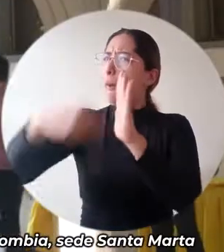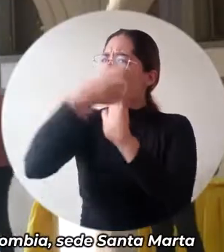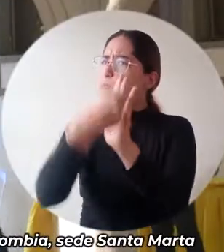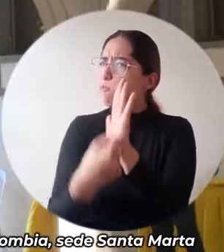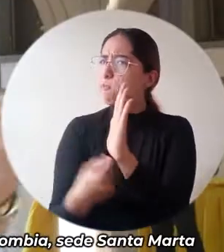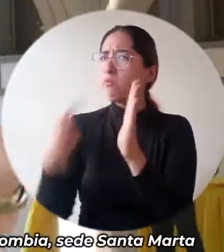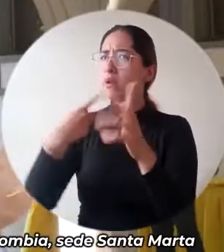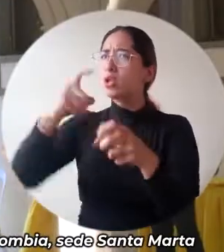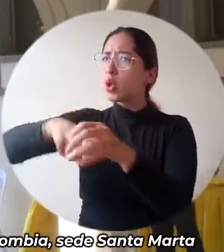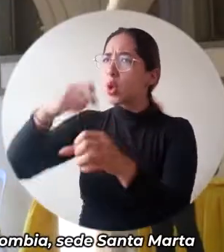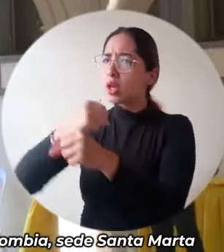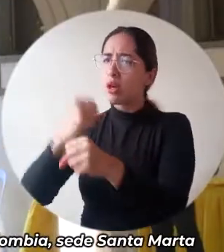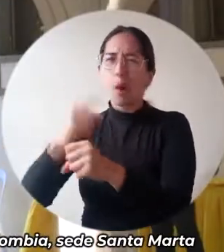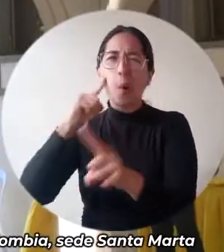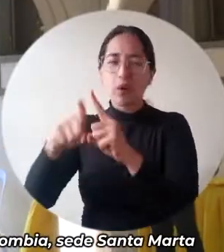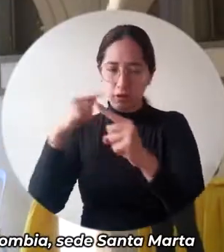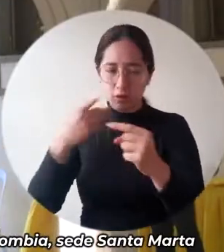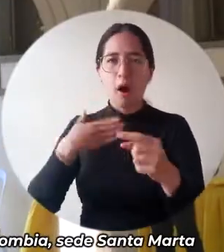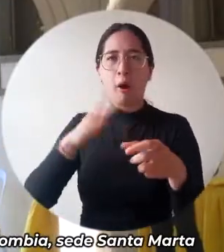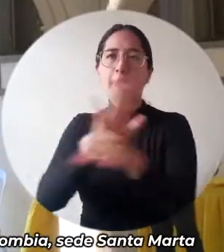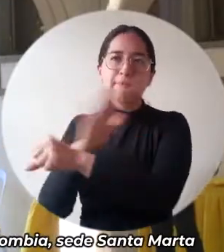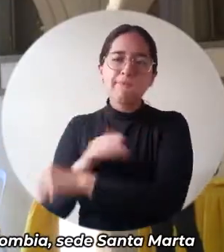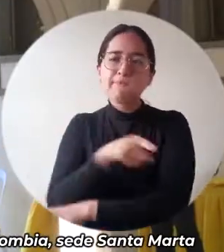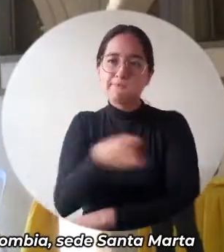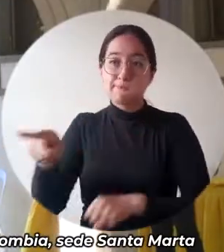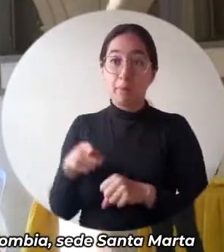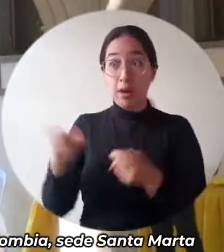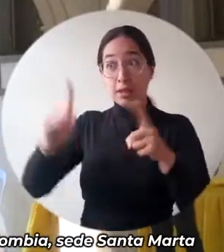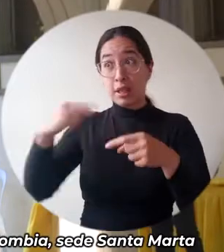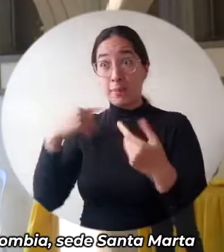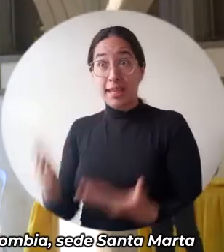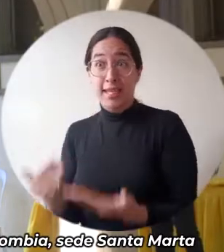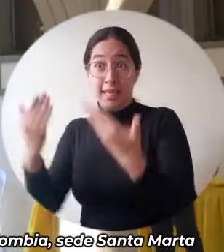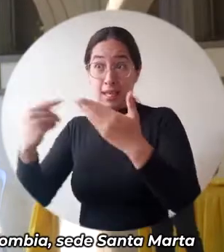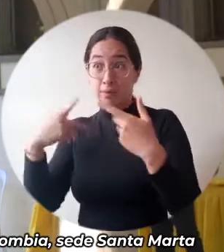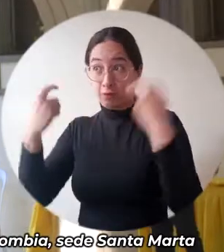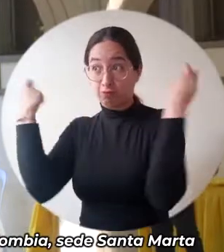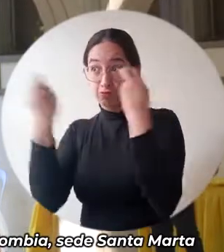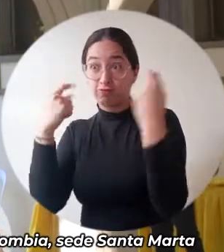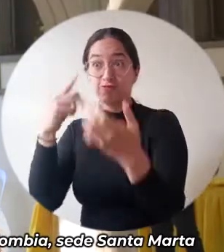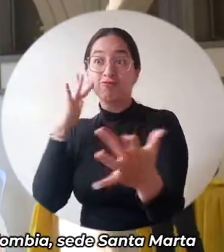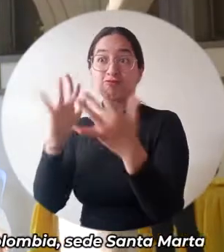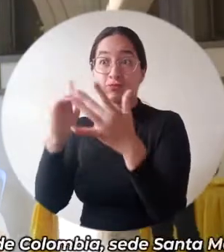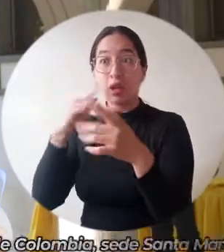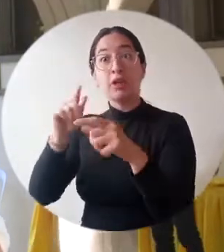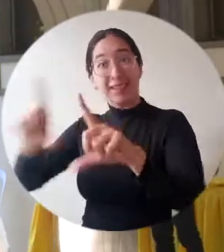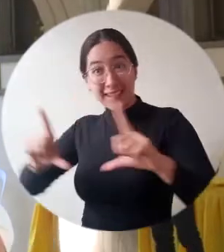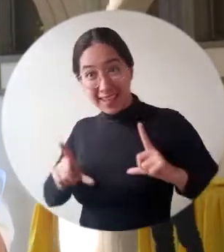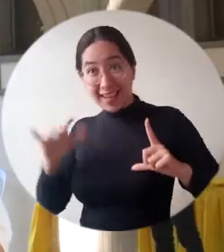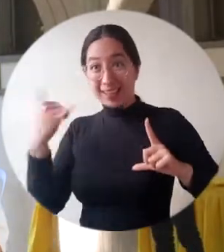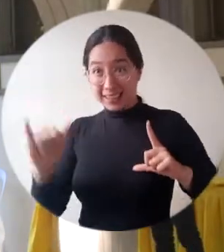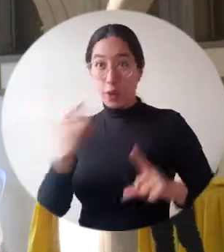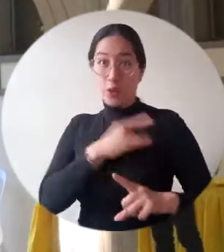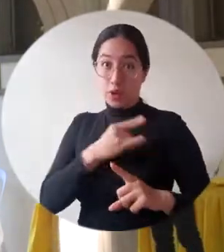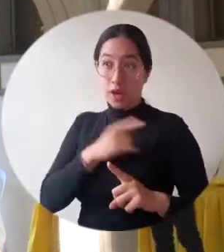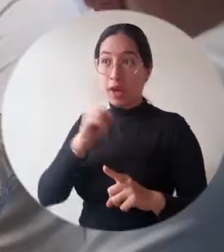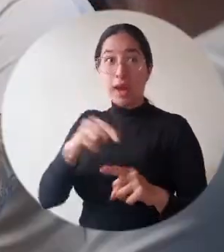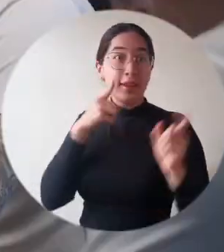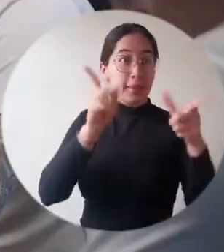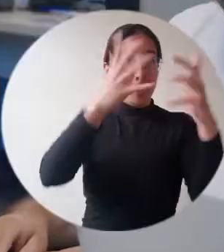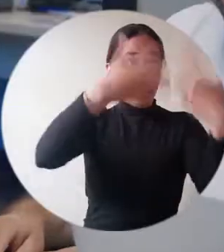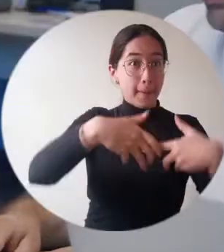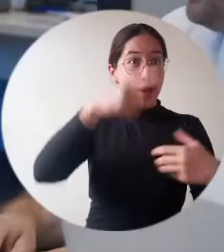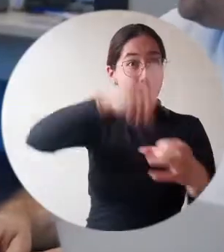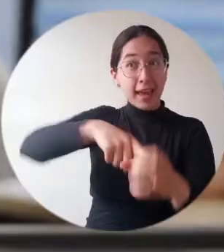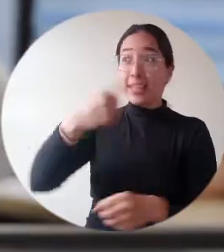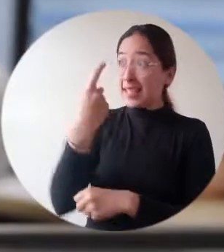propicio para conectar tanto a los egresados como a los empleadores para que ambos puedan satisfacer sus necesidades y